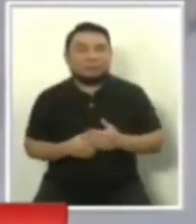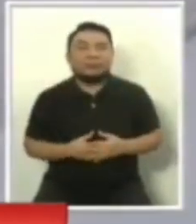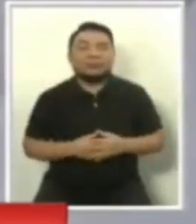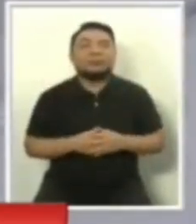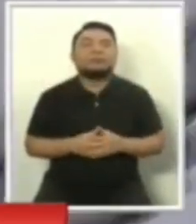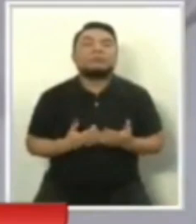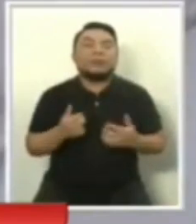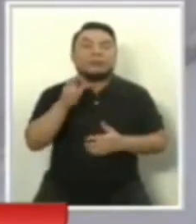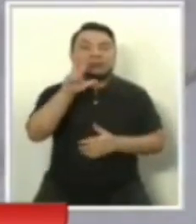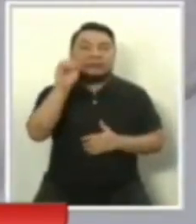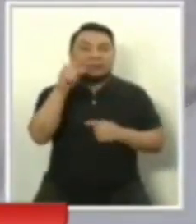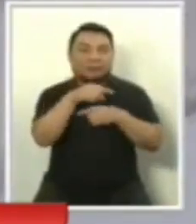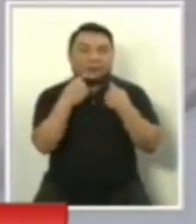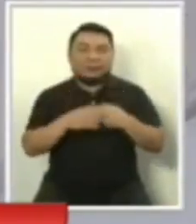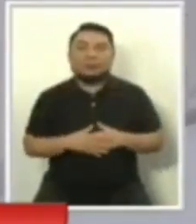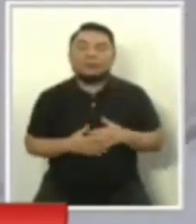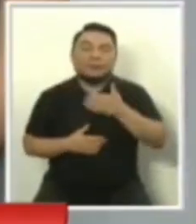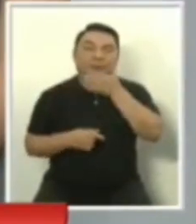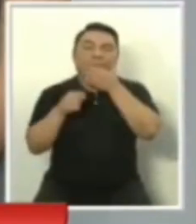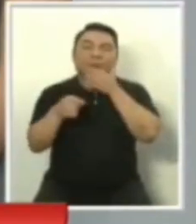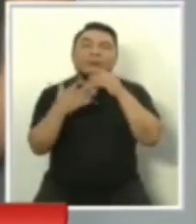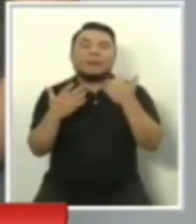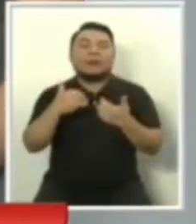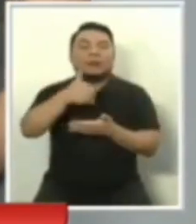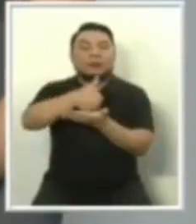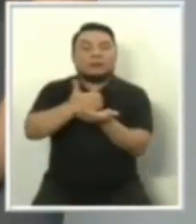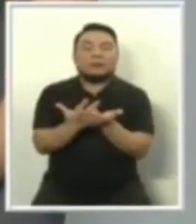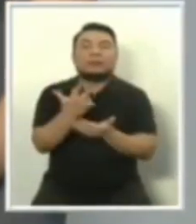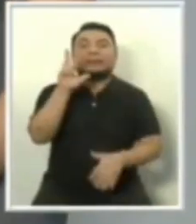a entrar a lo que va a ser entonces el bloque 3.